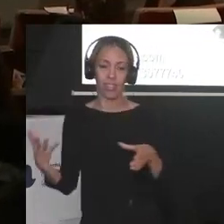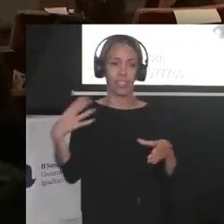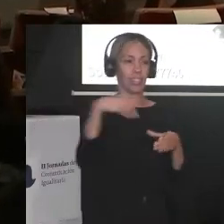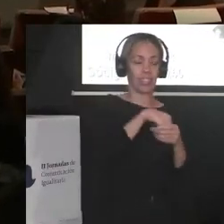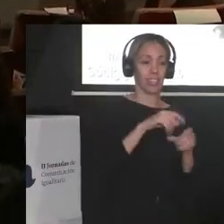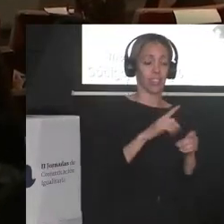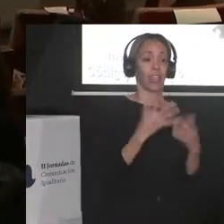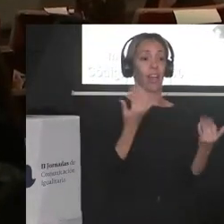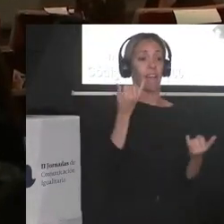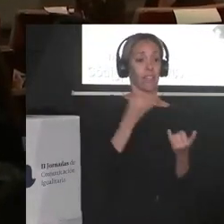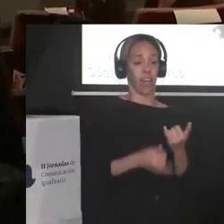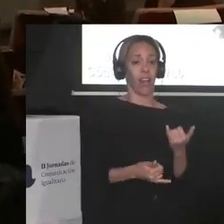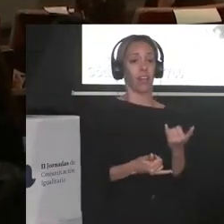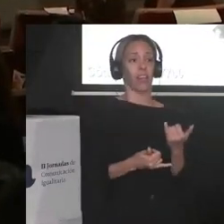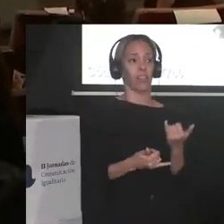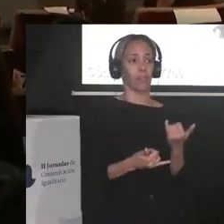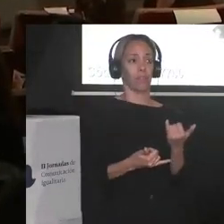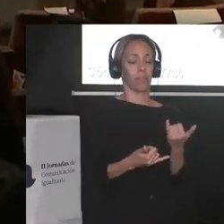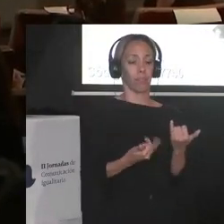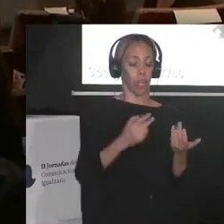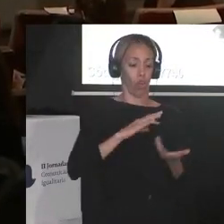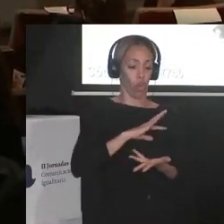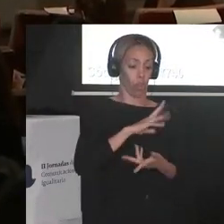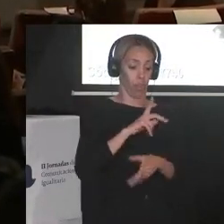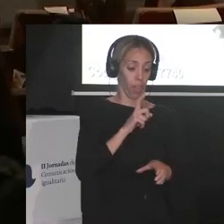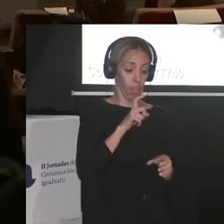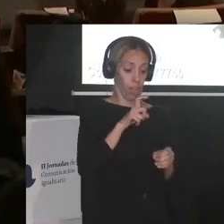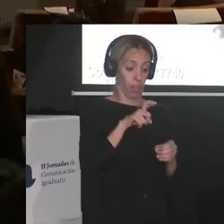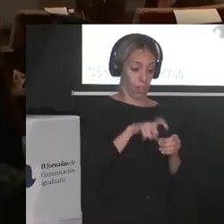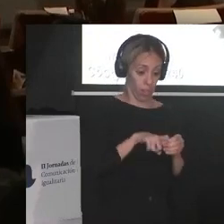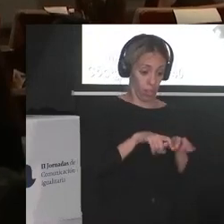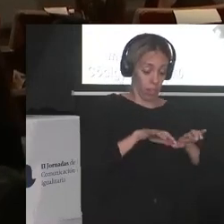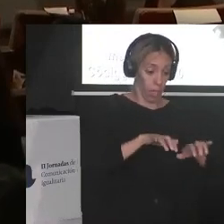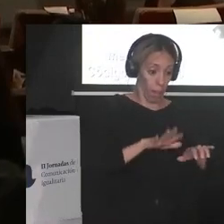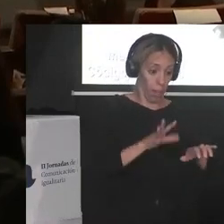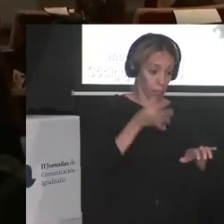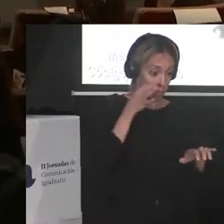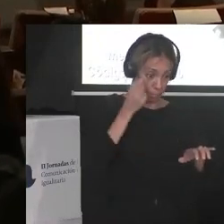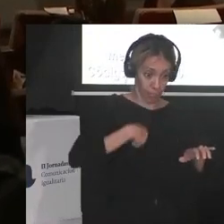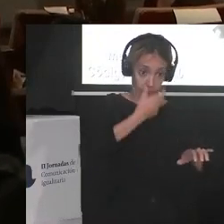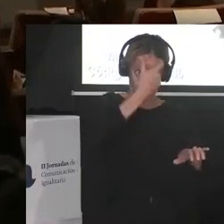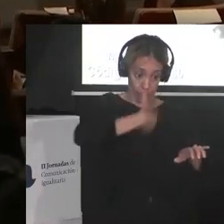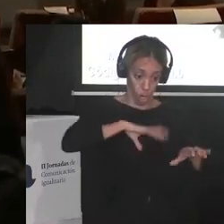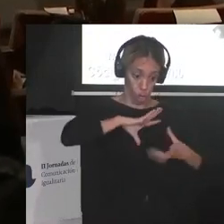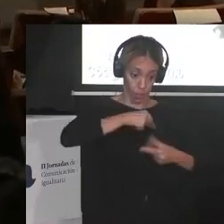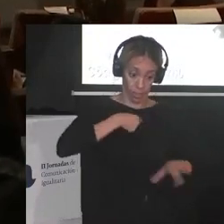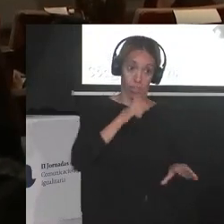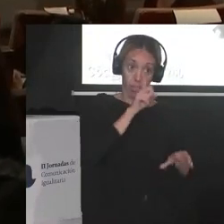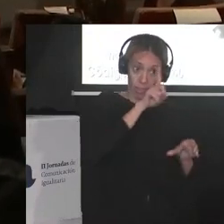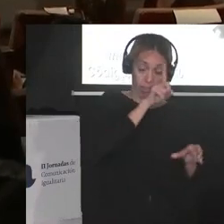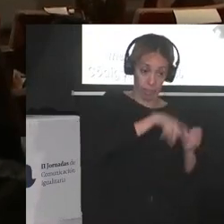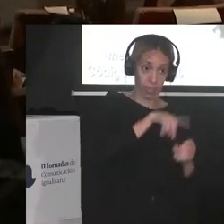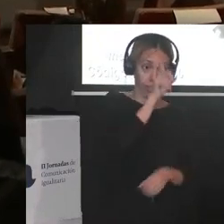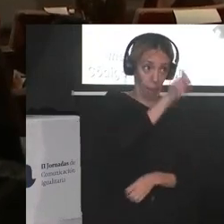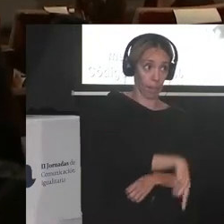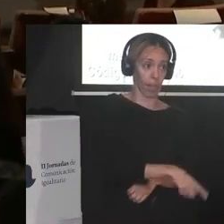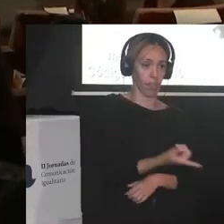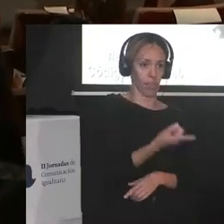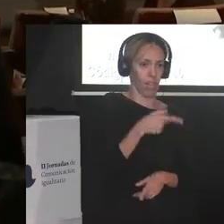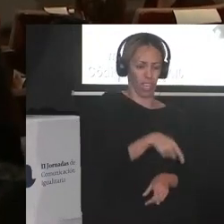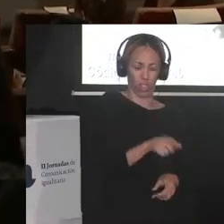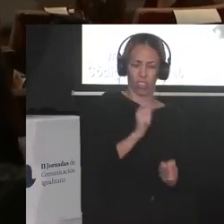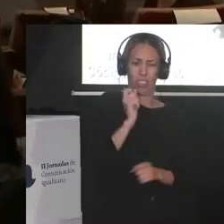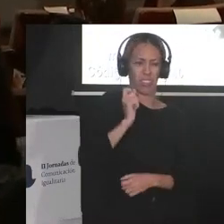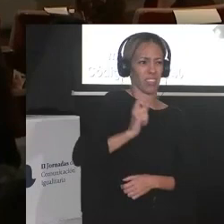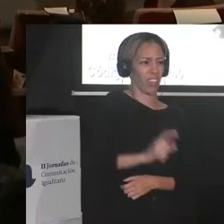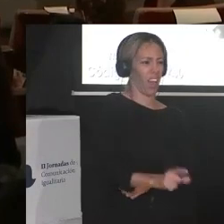participando de la noticia cuando eres la noticia esto ocurre constantemente hay